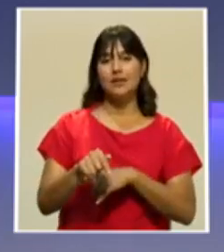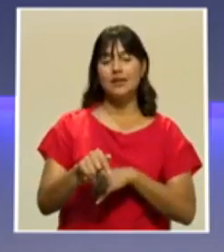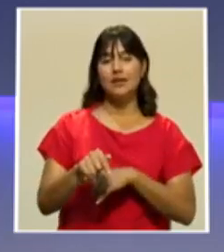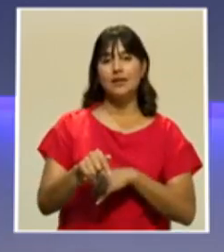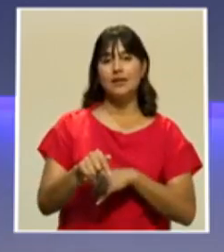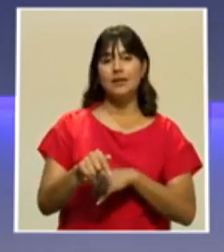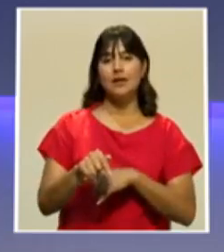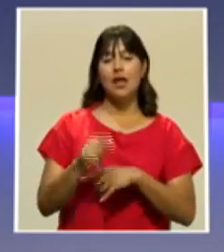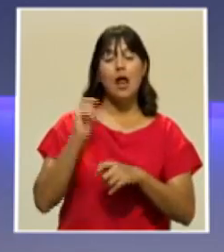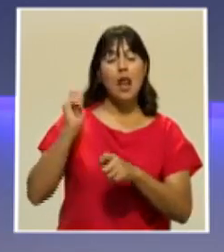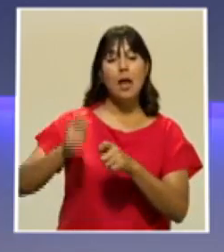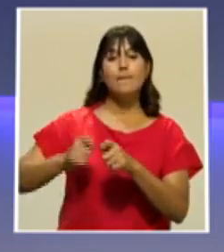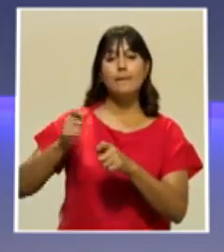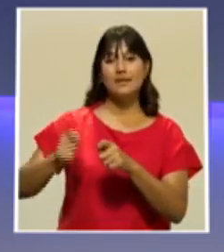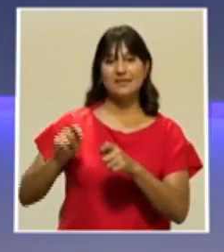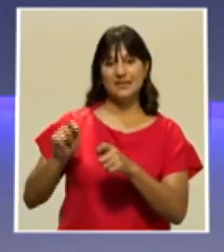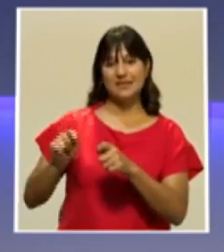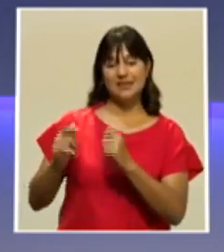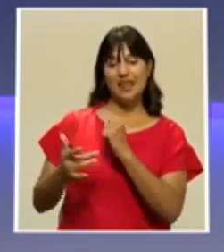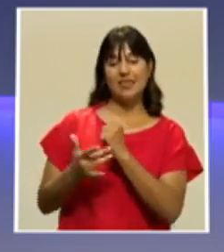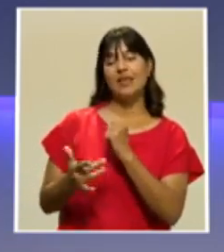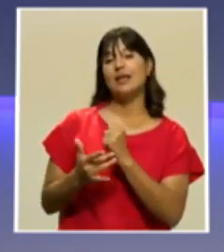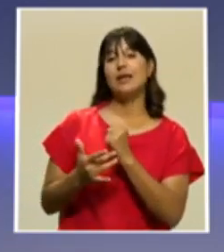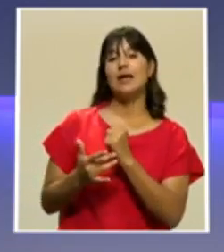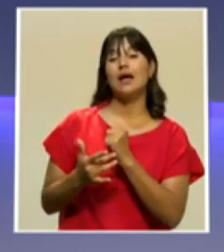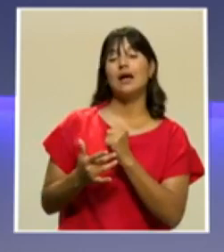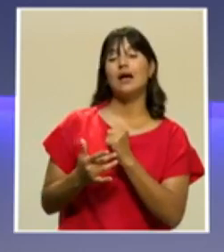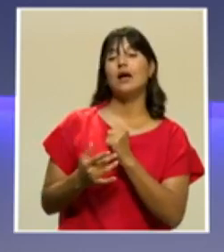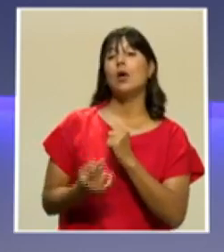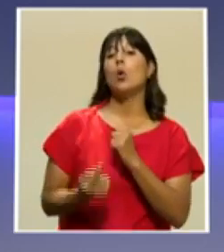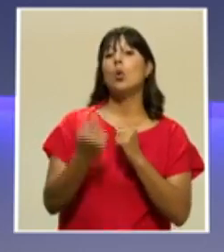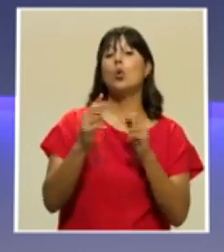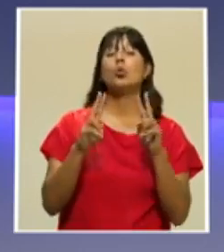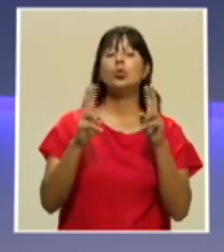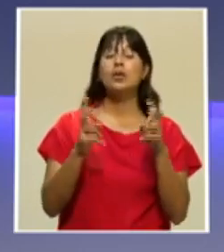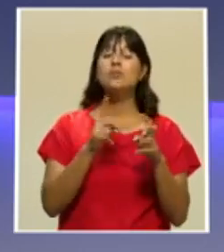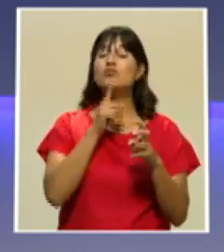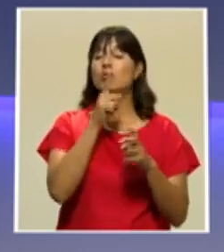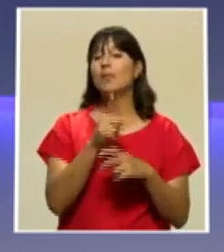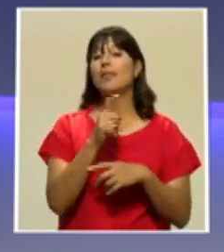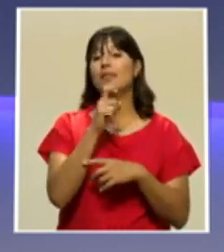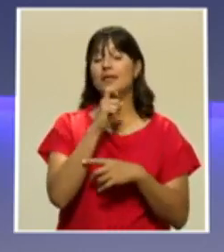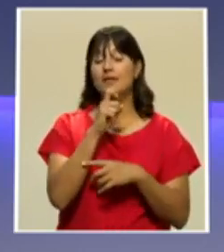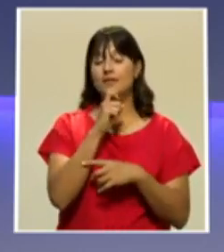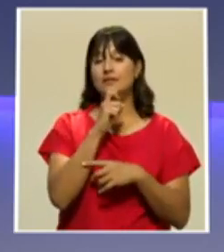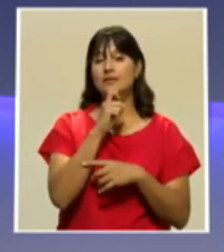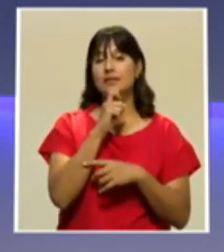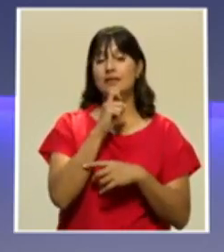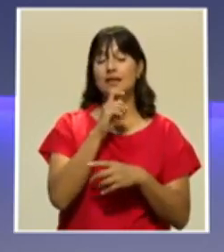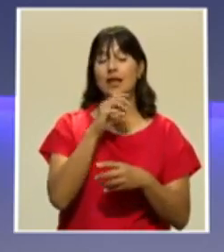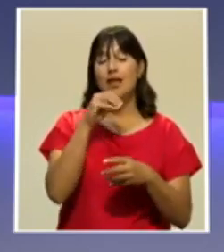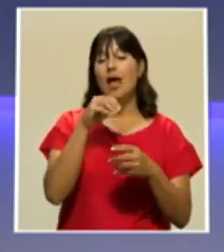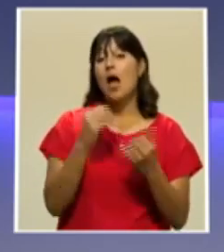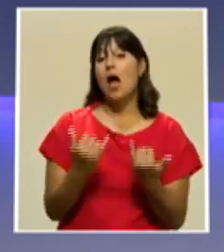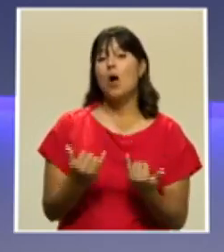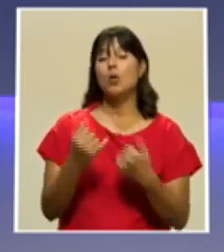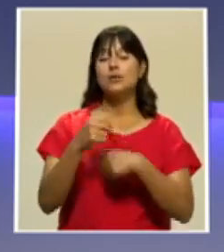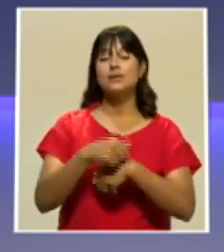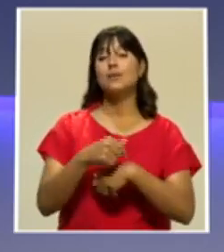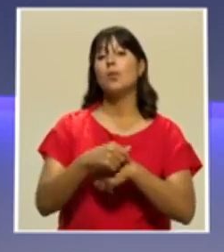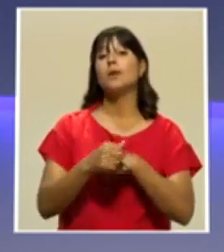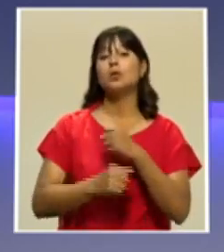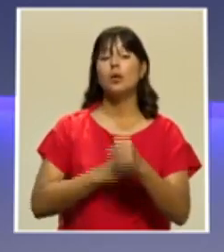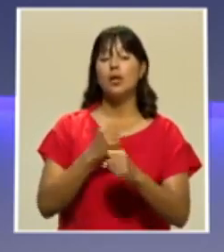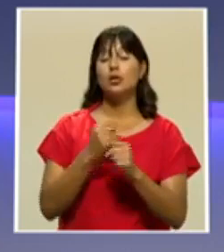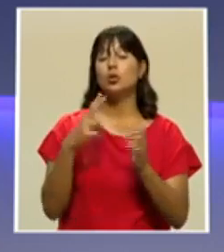La pesca de arrastre, otro de los temas calientes de este momento, de este 2020